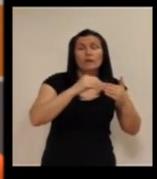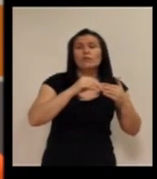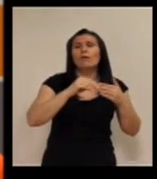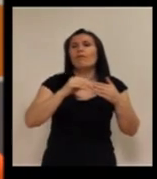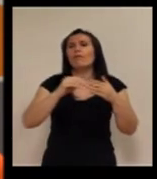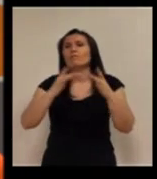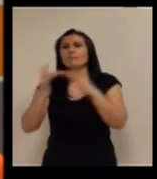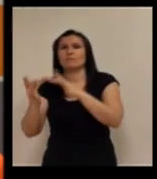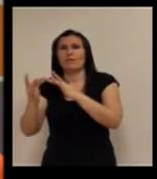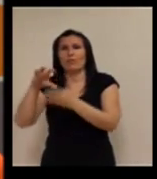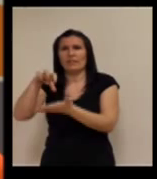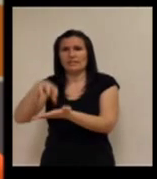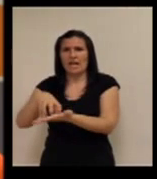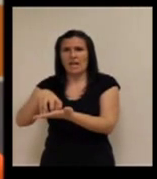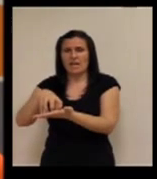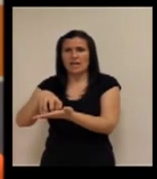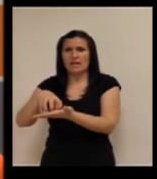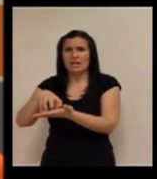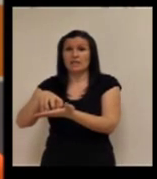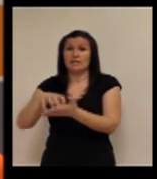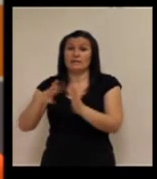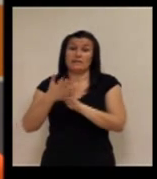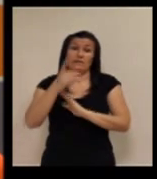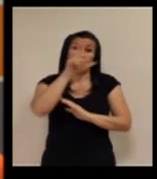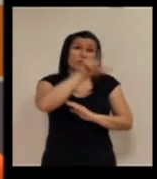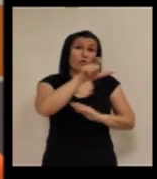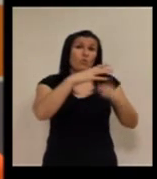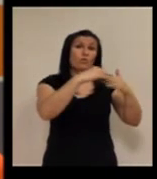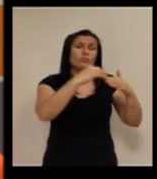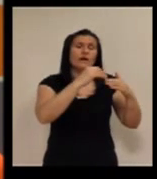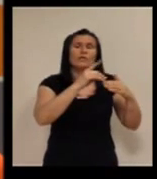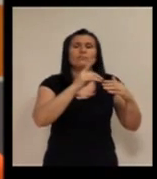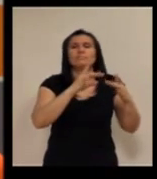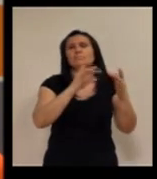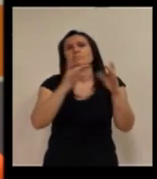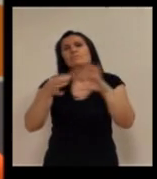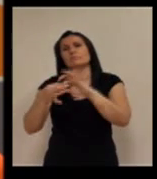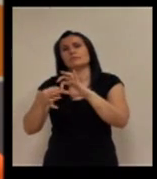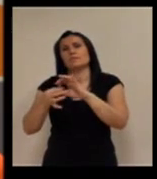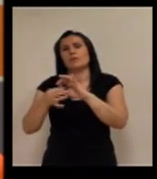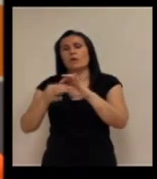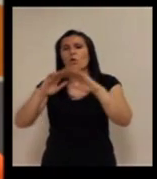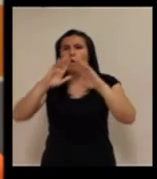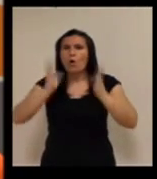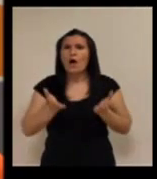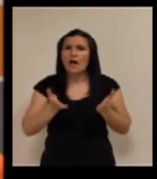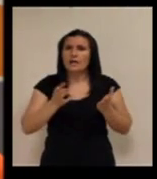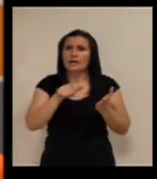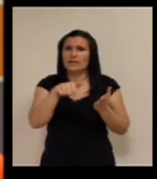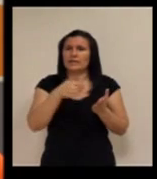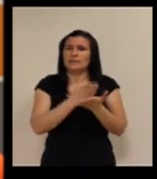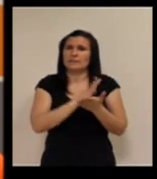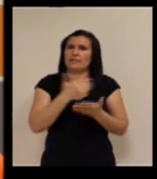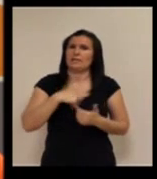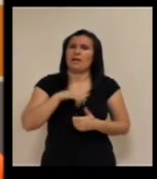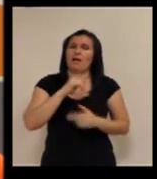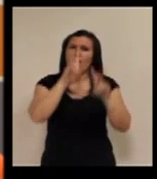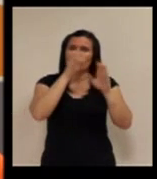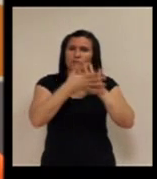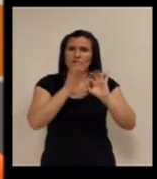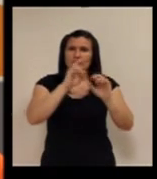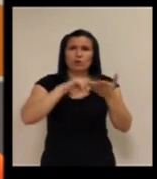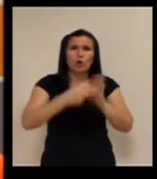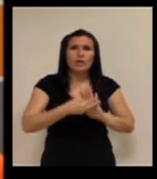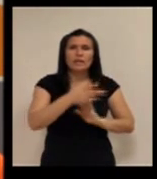entre usuario a central o sea del usuario al hogar esa parte en eso sí que está